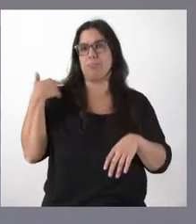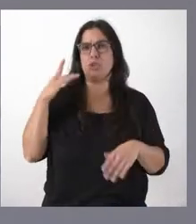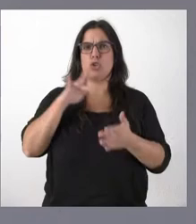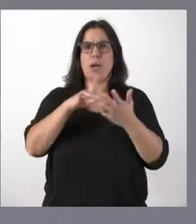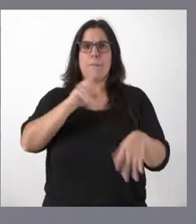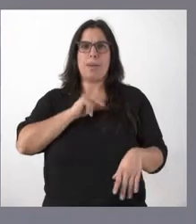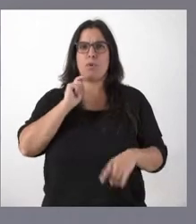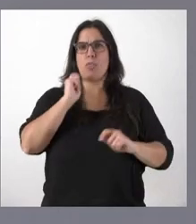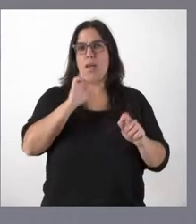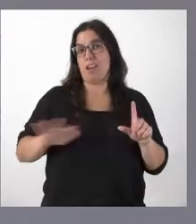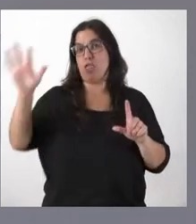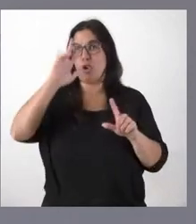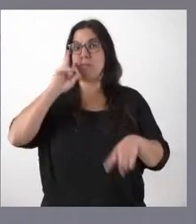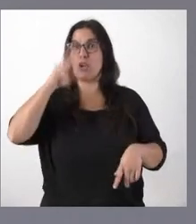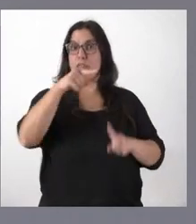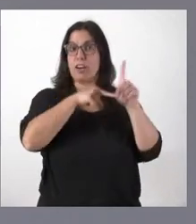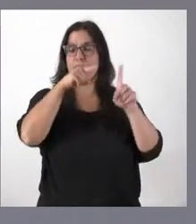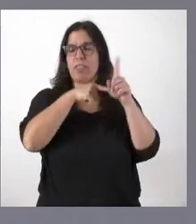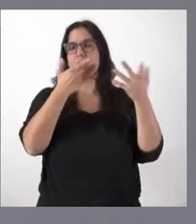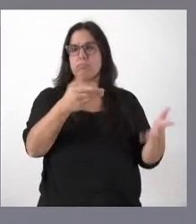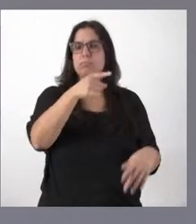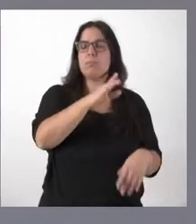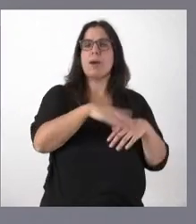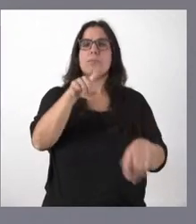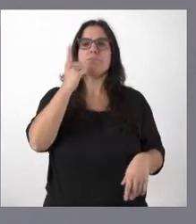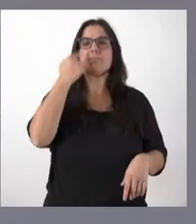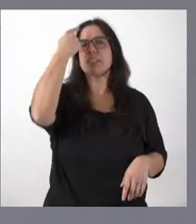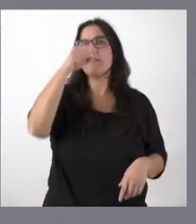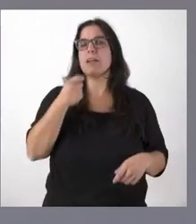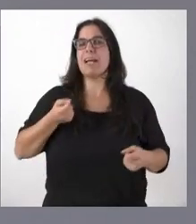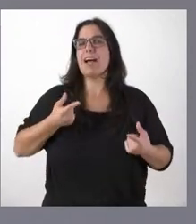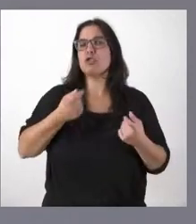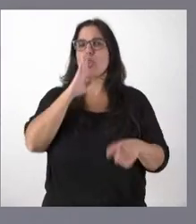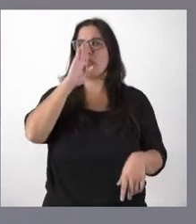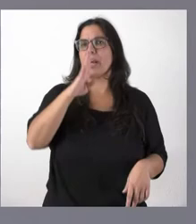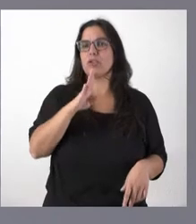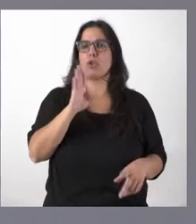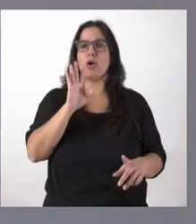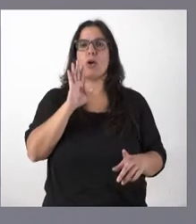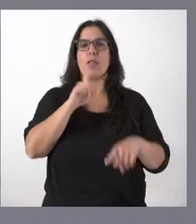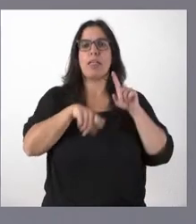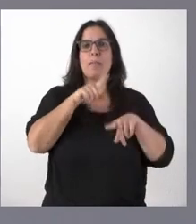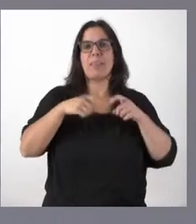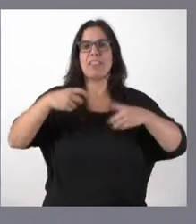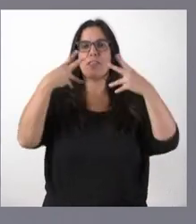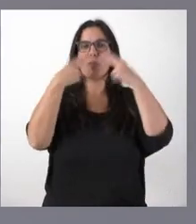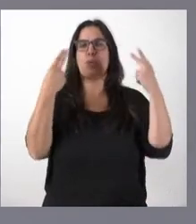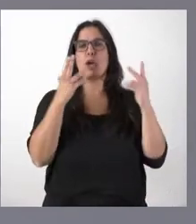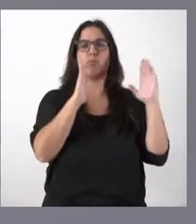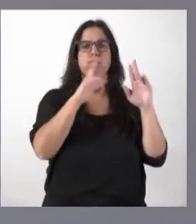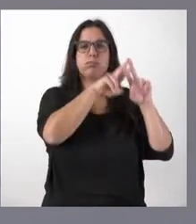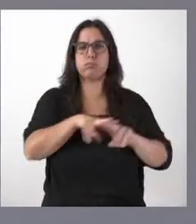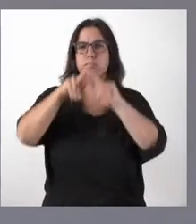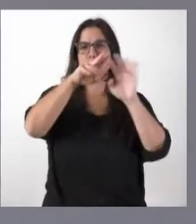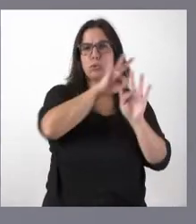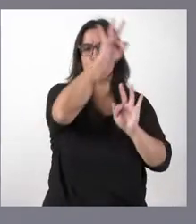y que es una referencia en esta materia, al identificar el consumo directo y en cada momento concreto en el edificio público. Se establecerán